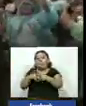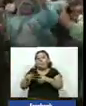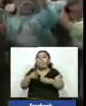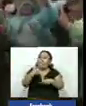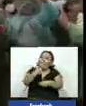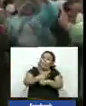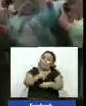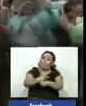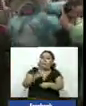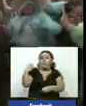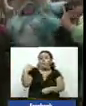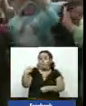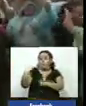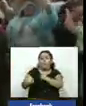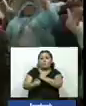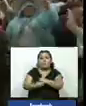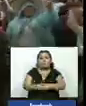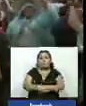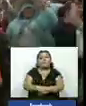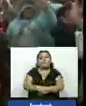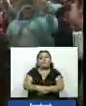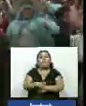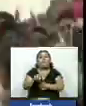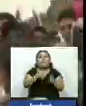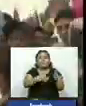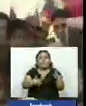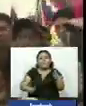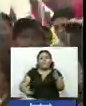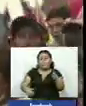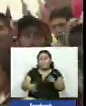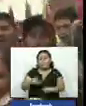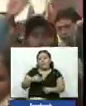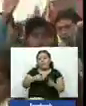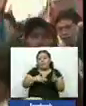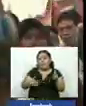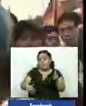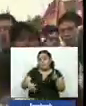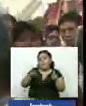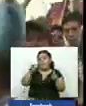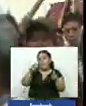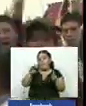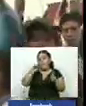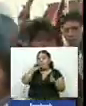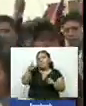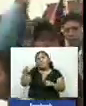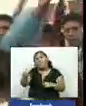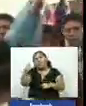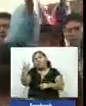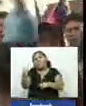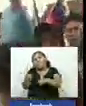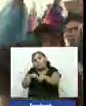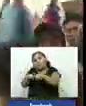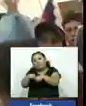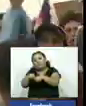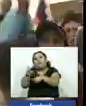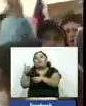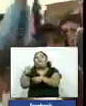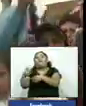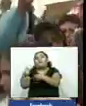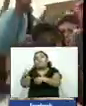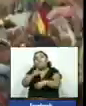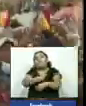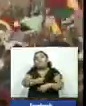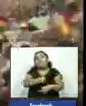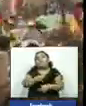Guatemala y Colombia para Morales Washington es el gran conspirador del golpe de estado que él dice haber